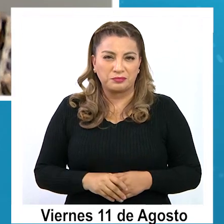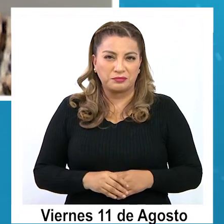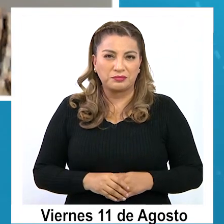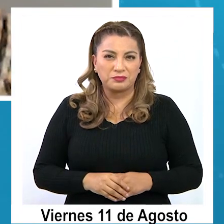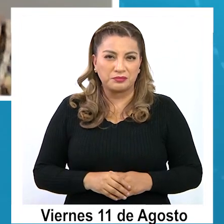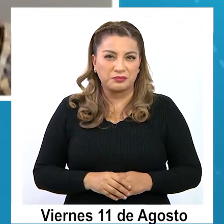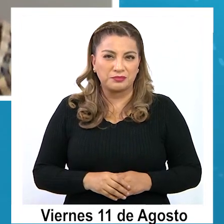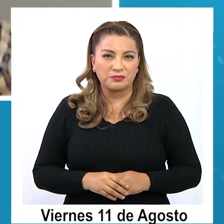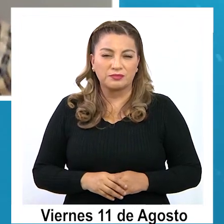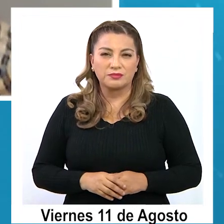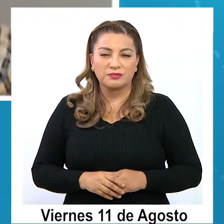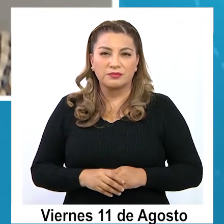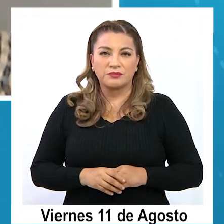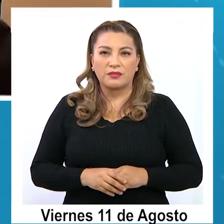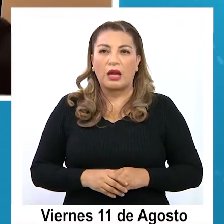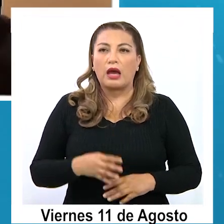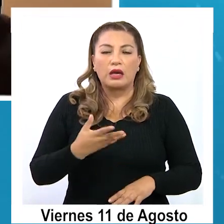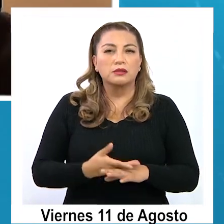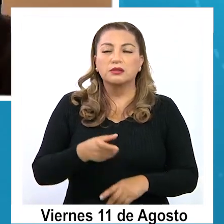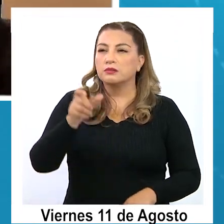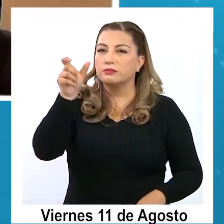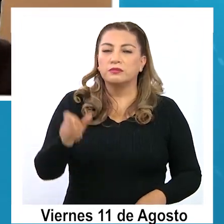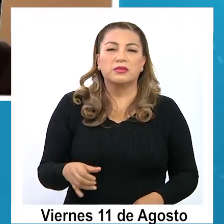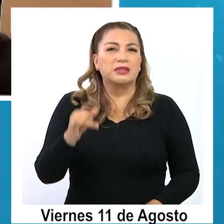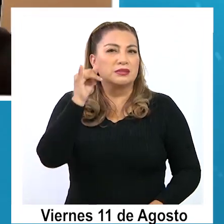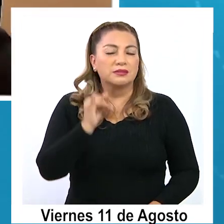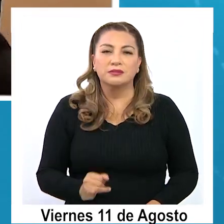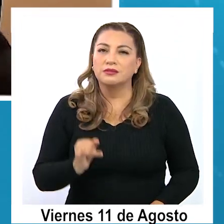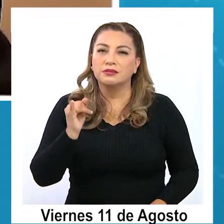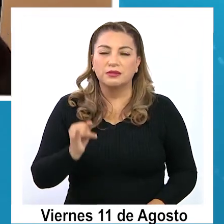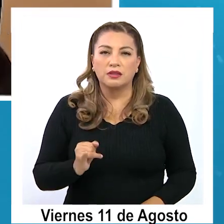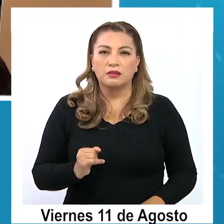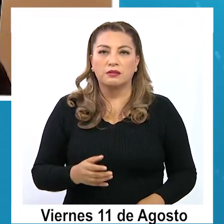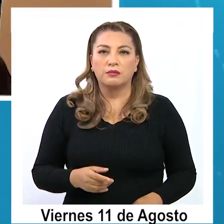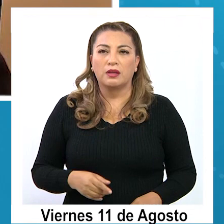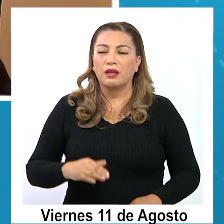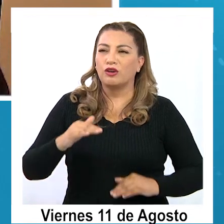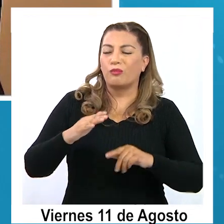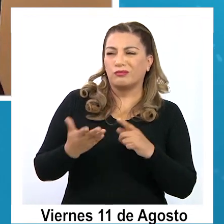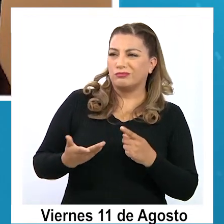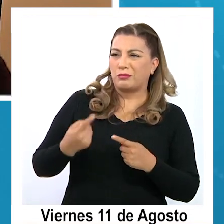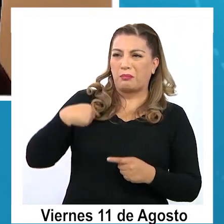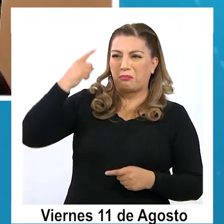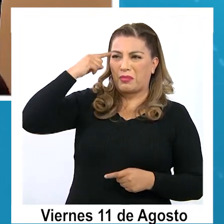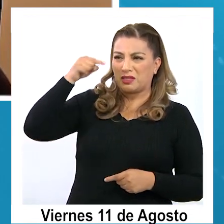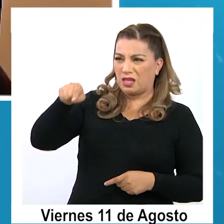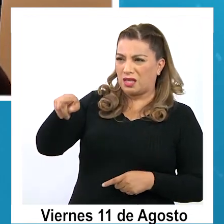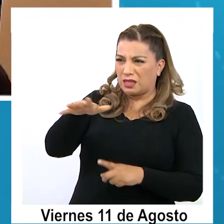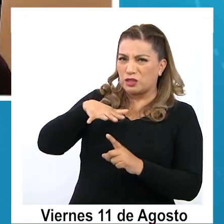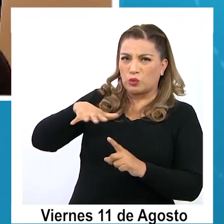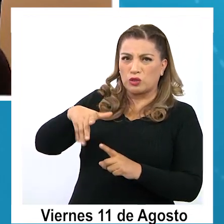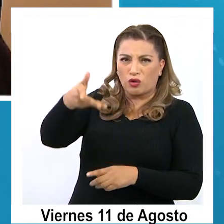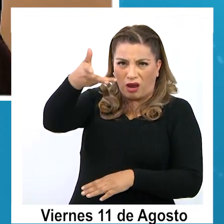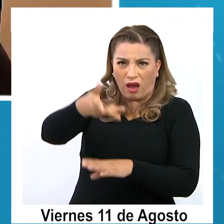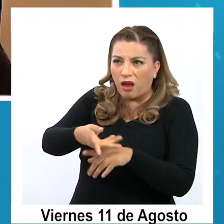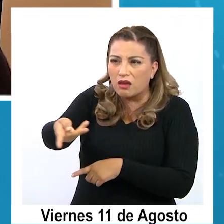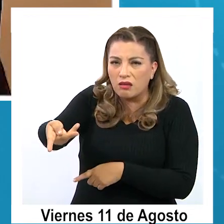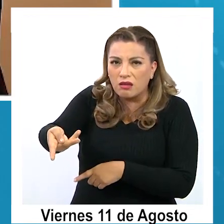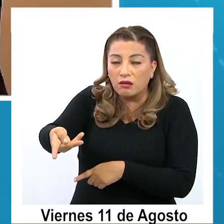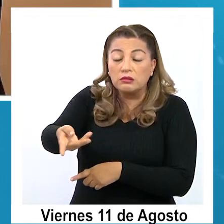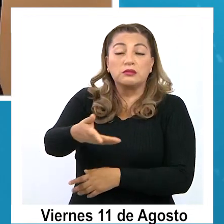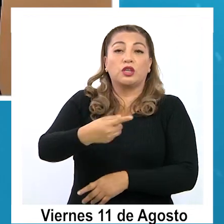parece que es que siempre está ese punto, ¿no? Ese contrapunto que dicen, pero qué barbaridad y esto estaba pasando, ¿no?